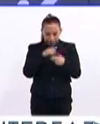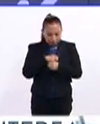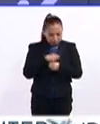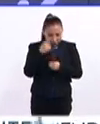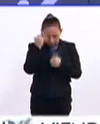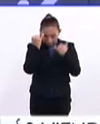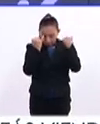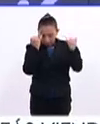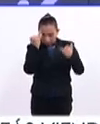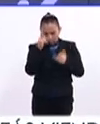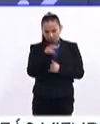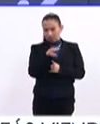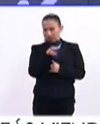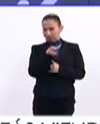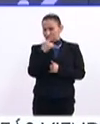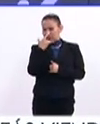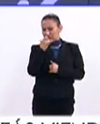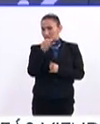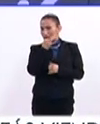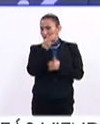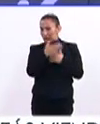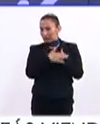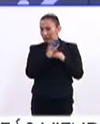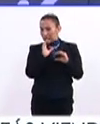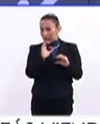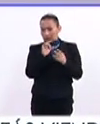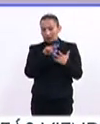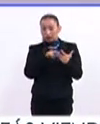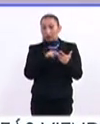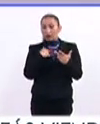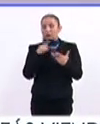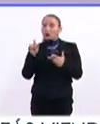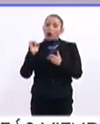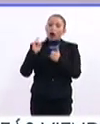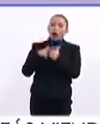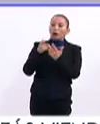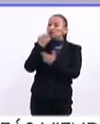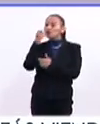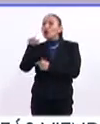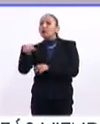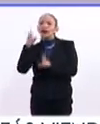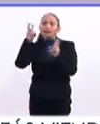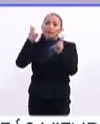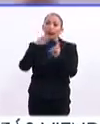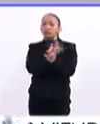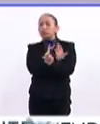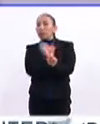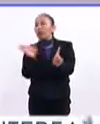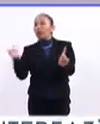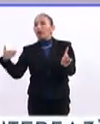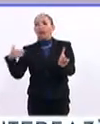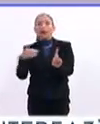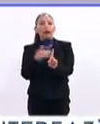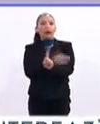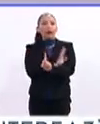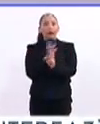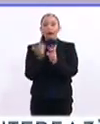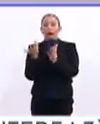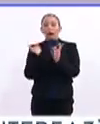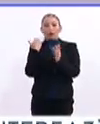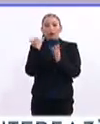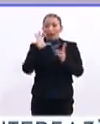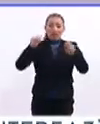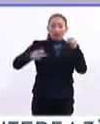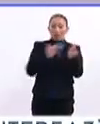meditabundos, es una señal de alerta. Quieres hablar cualquier cosa a la escuela y hay una desproporcionada